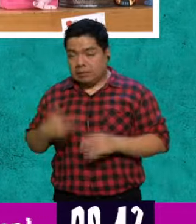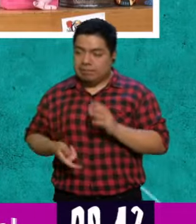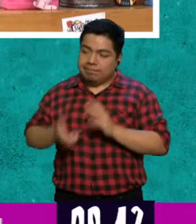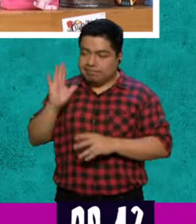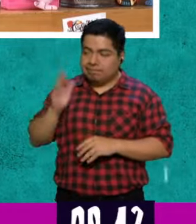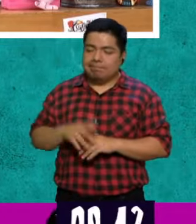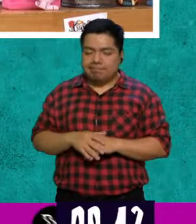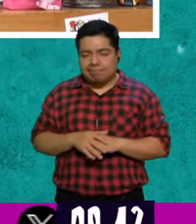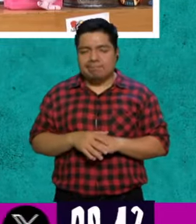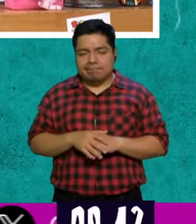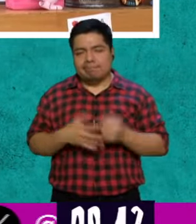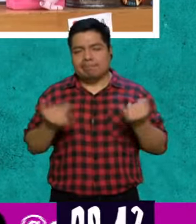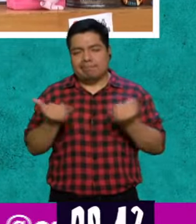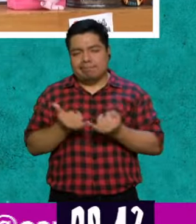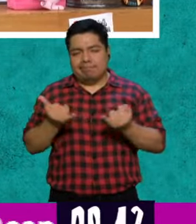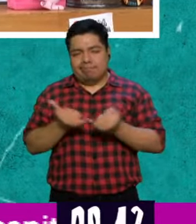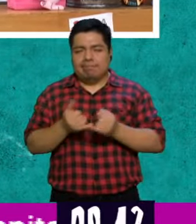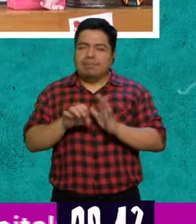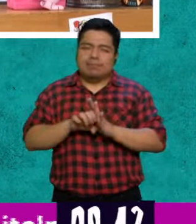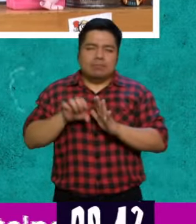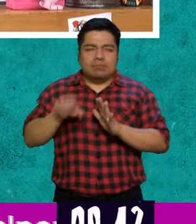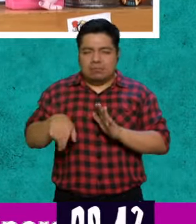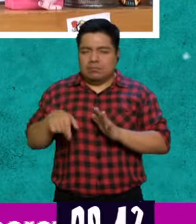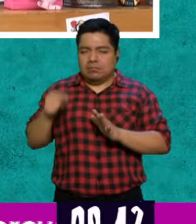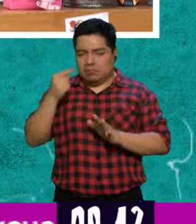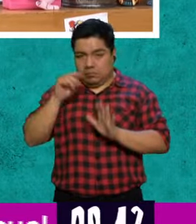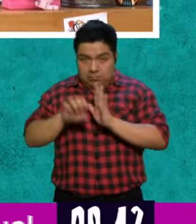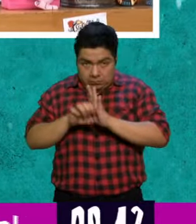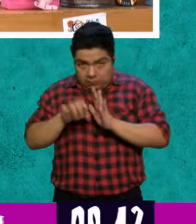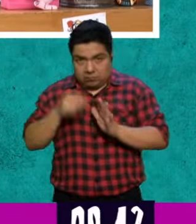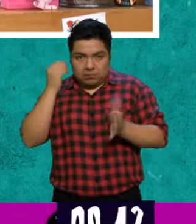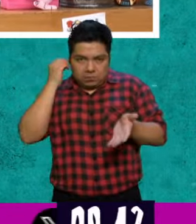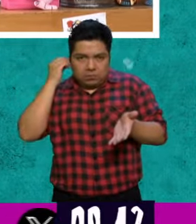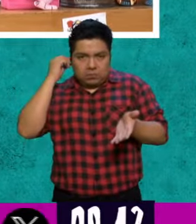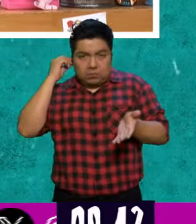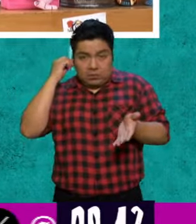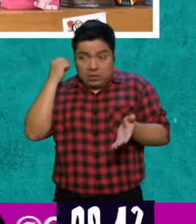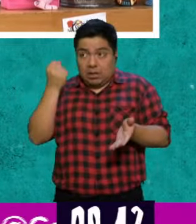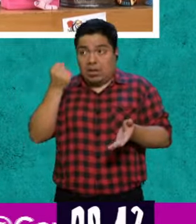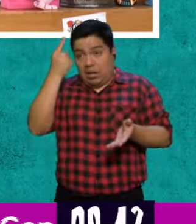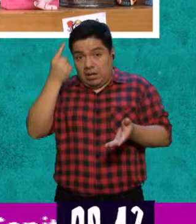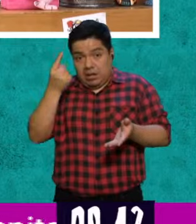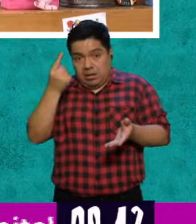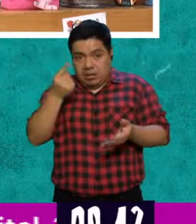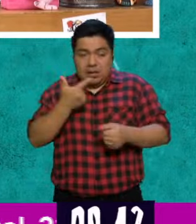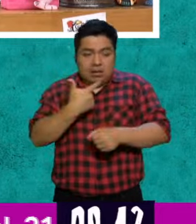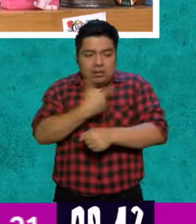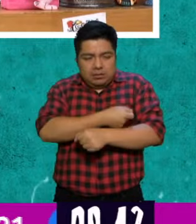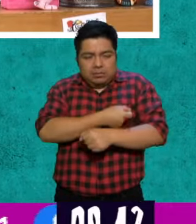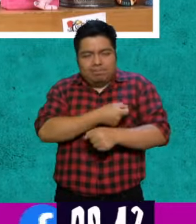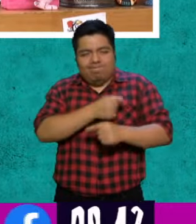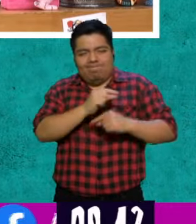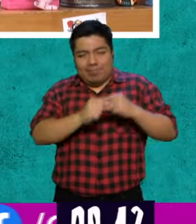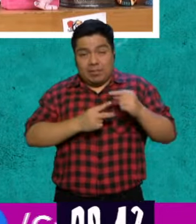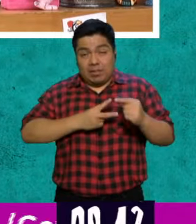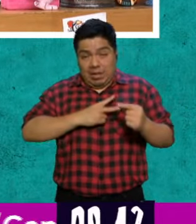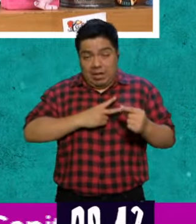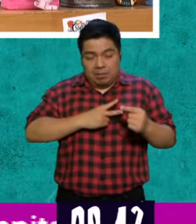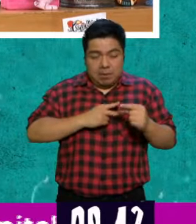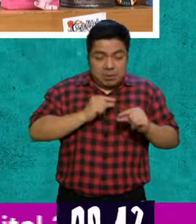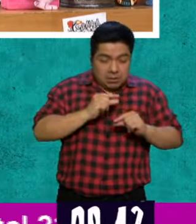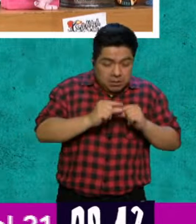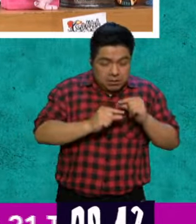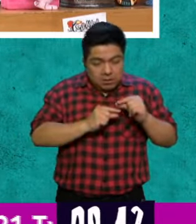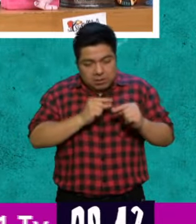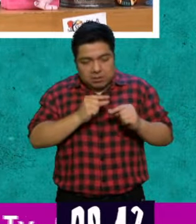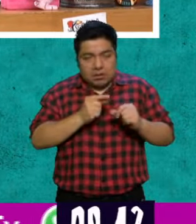Además, el tipo de crear vacunas ya no es igual que antes. Antes, digamos, domesticaba el virus, ahora